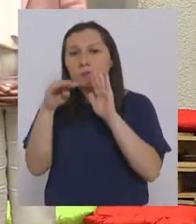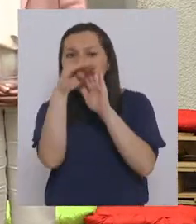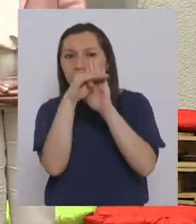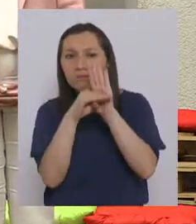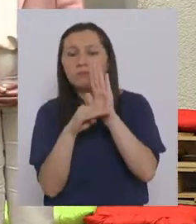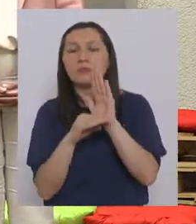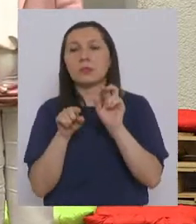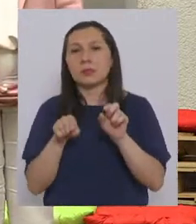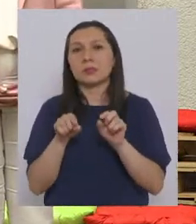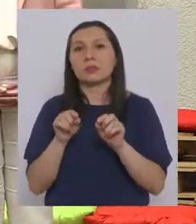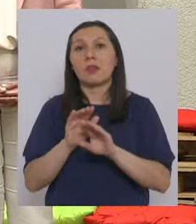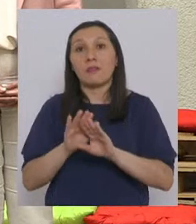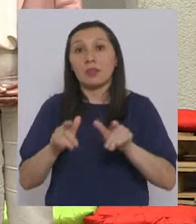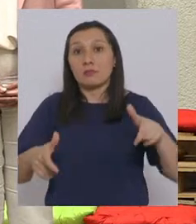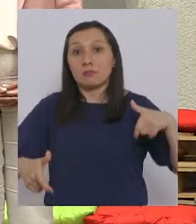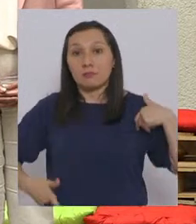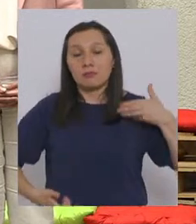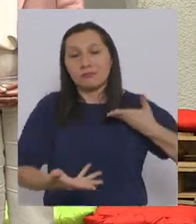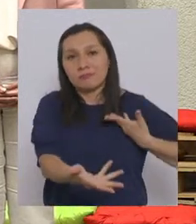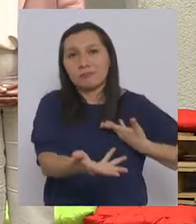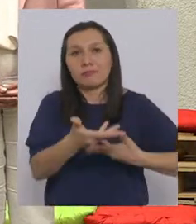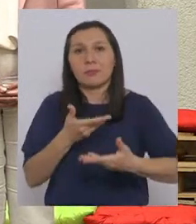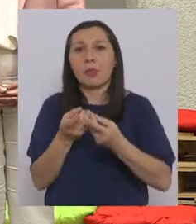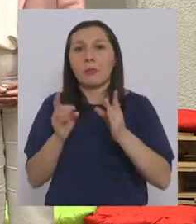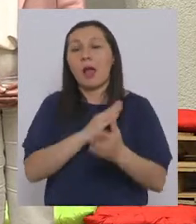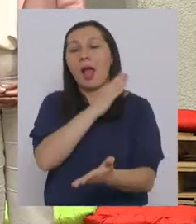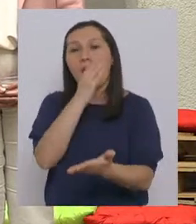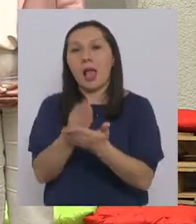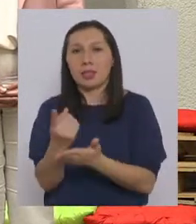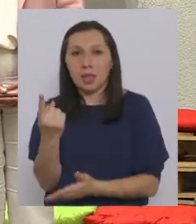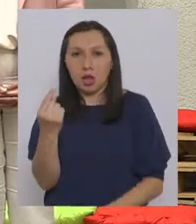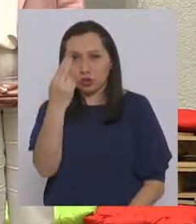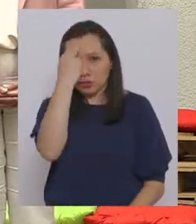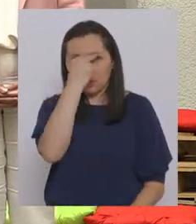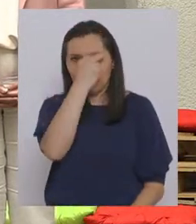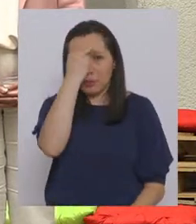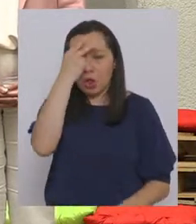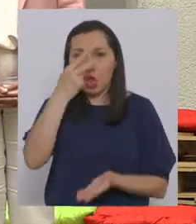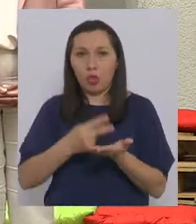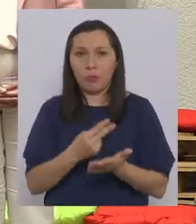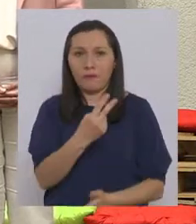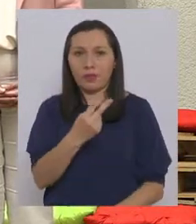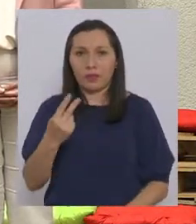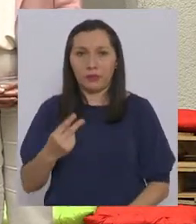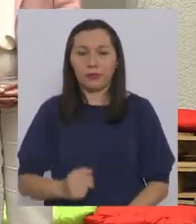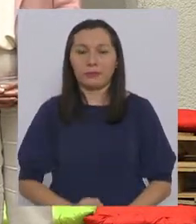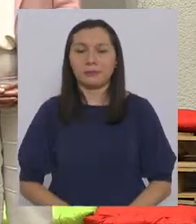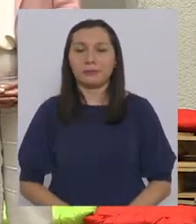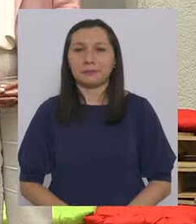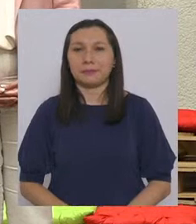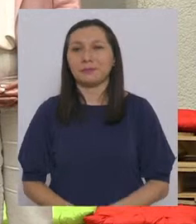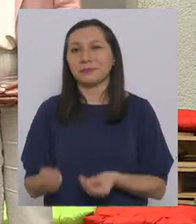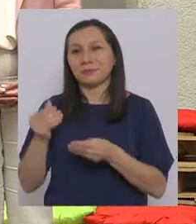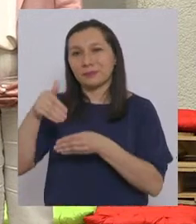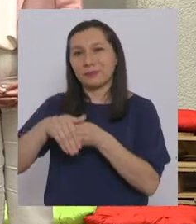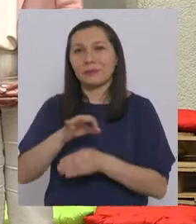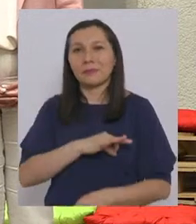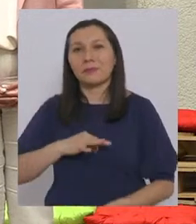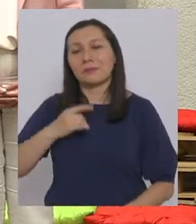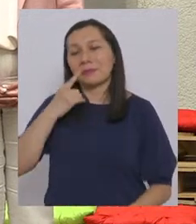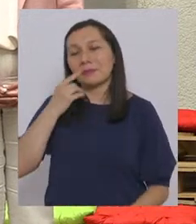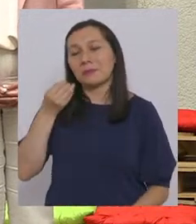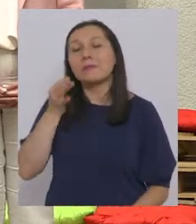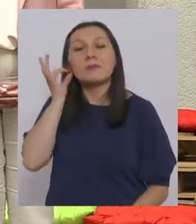de ese traspaso democrático hasta el día 11 de marzo del año 2022 Buenas tardes ministro